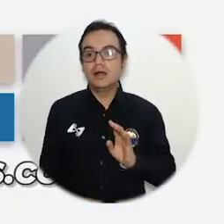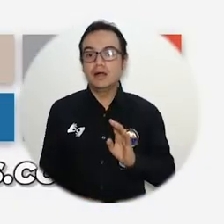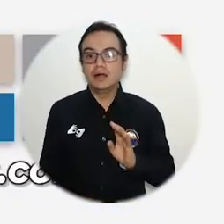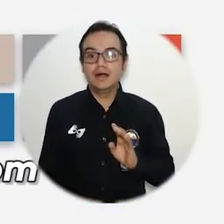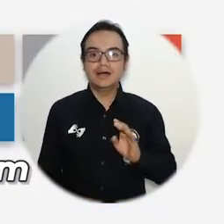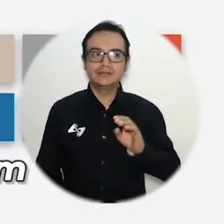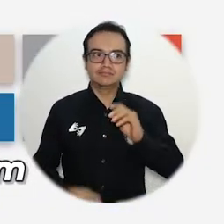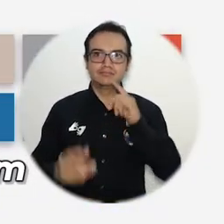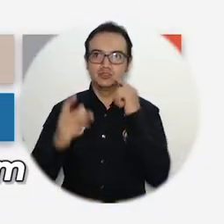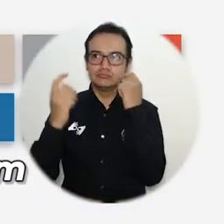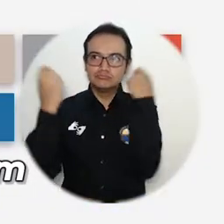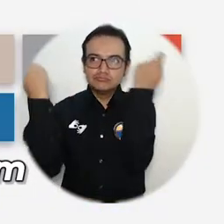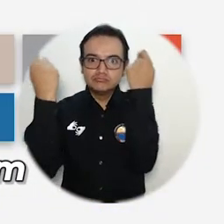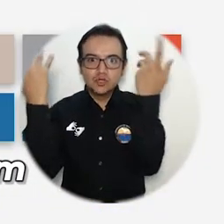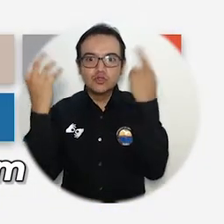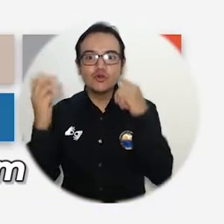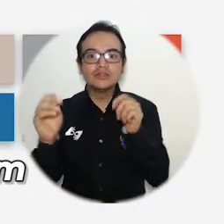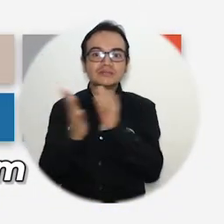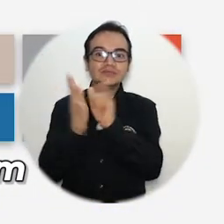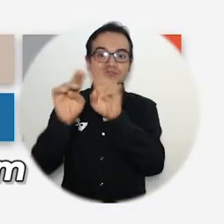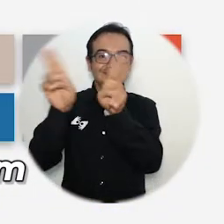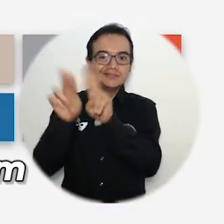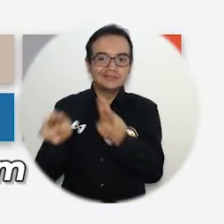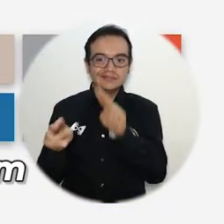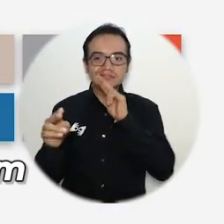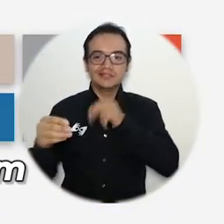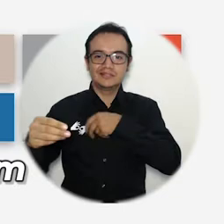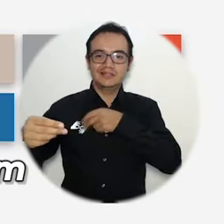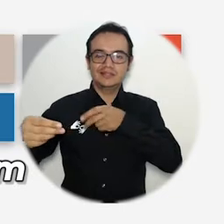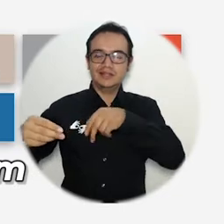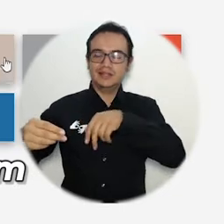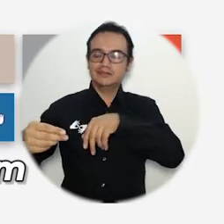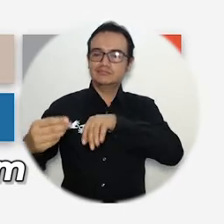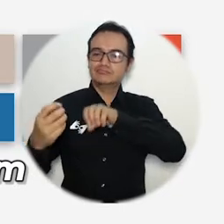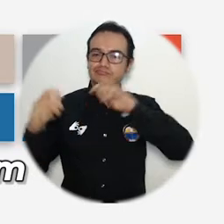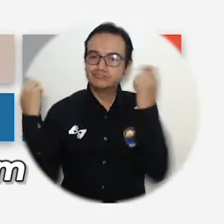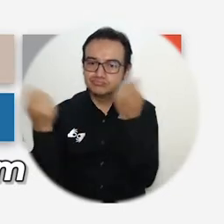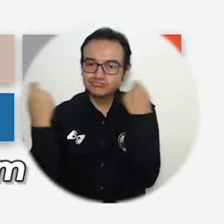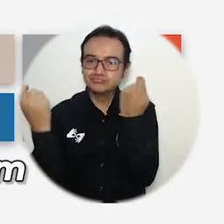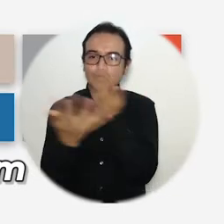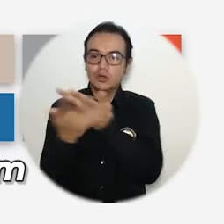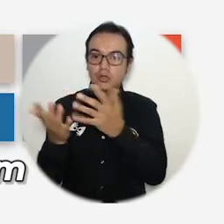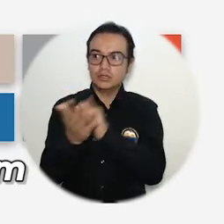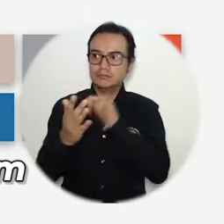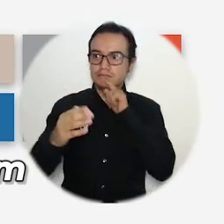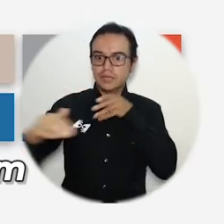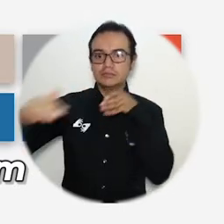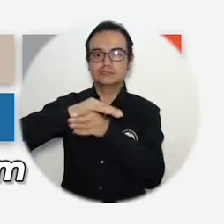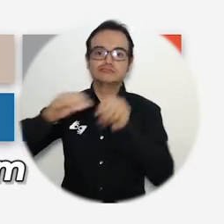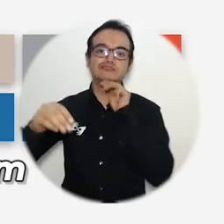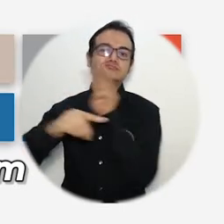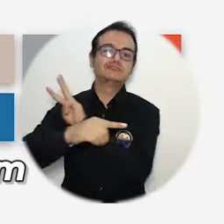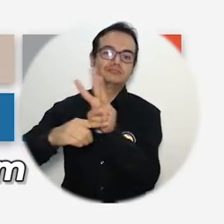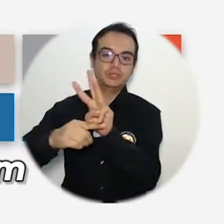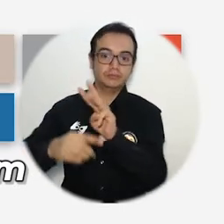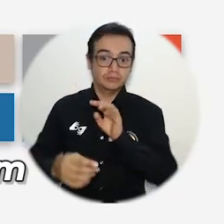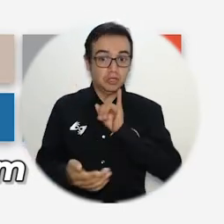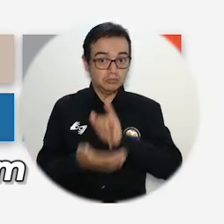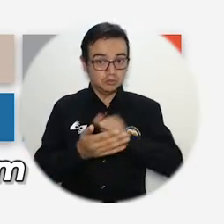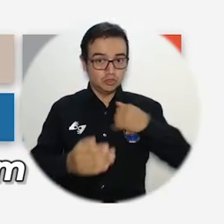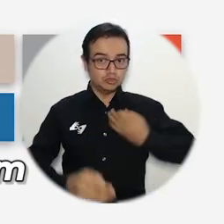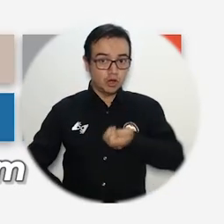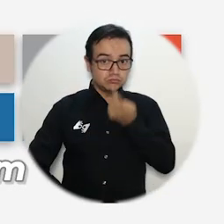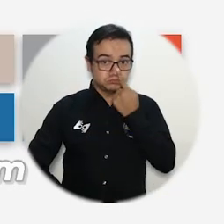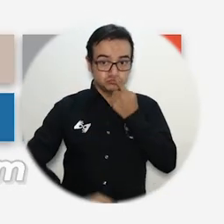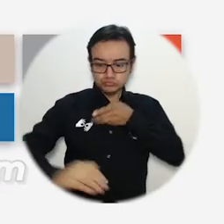que es tener ventas en línea y tener presencia en la web. El cliente puede personalizar